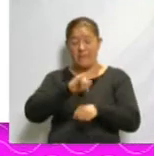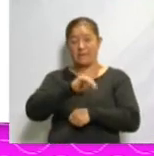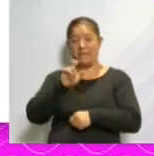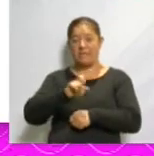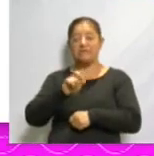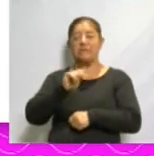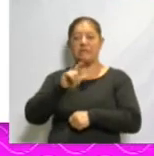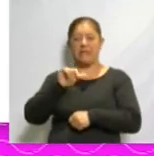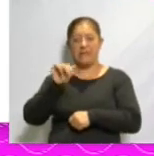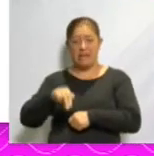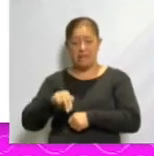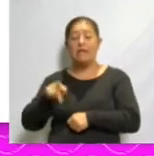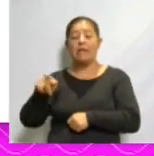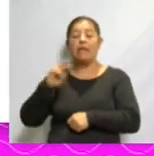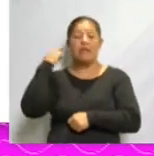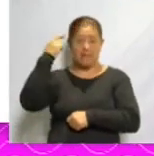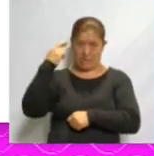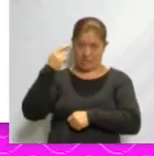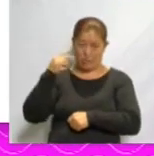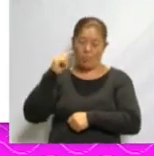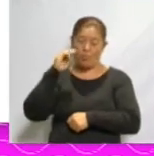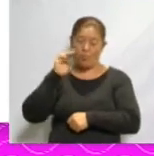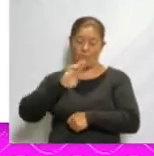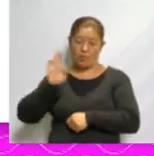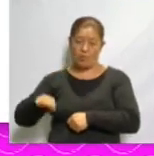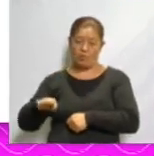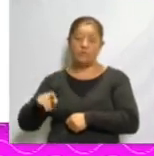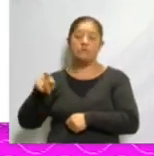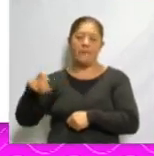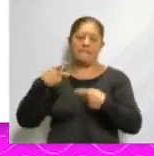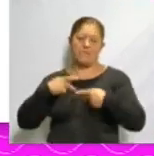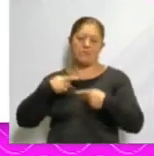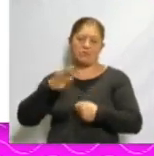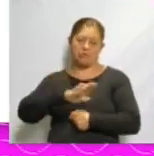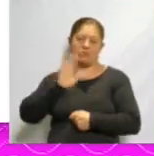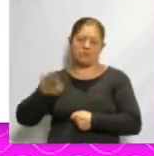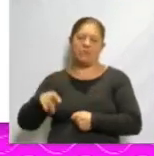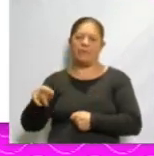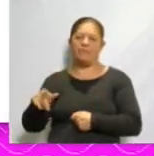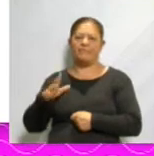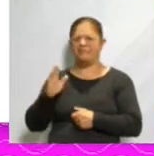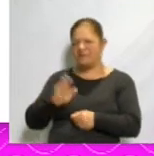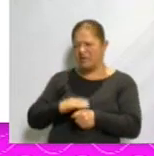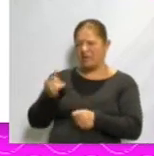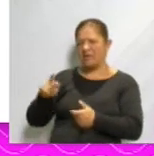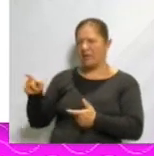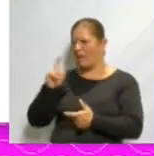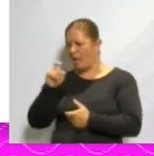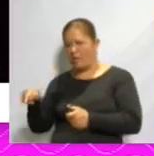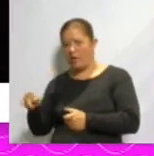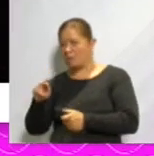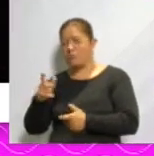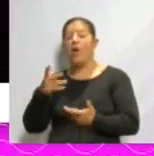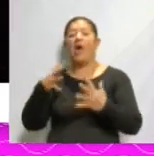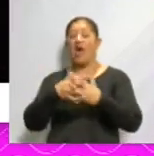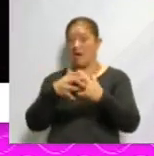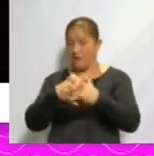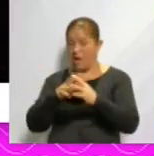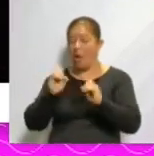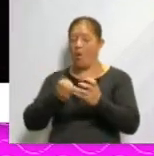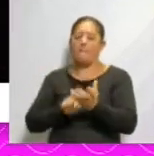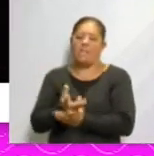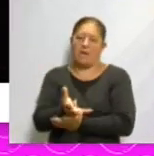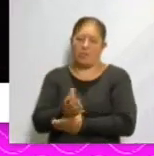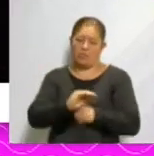reino de los muertos, y destino de las personas que fallecían por causas no relacionadas al agua, la guerra o el parto.